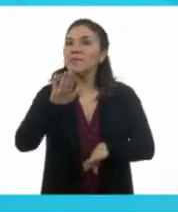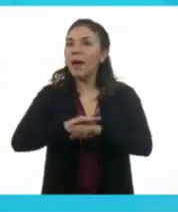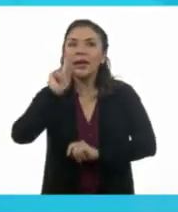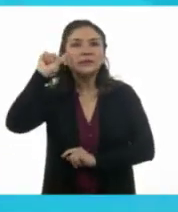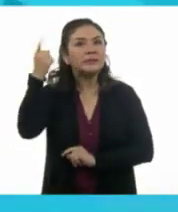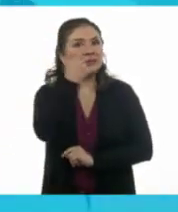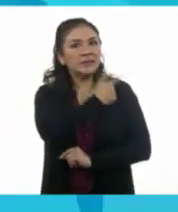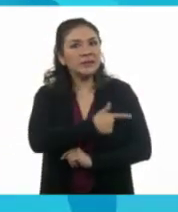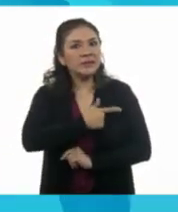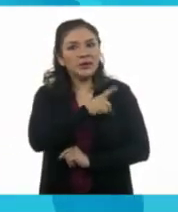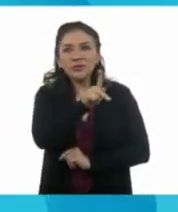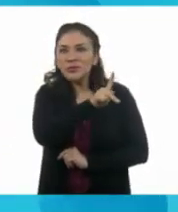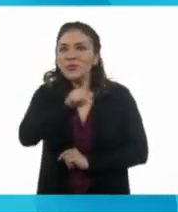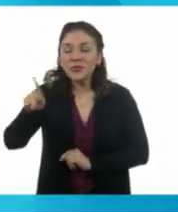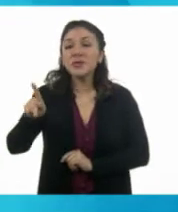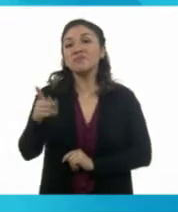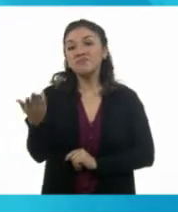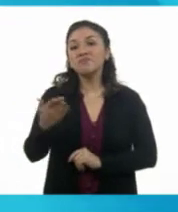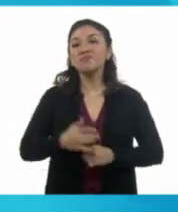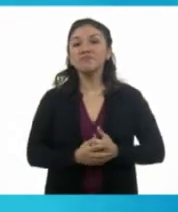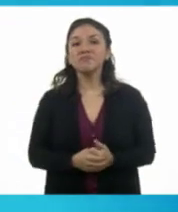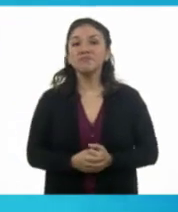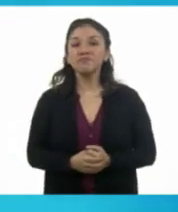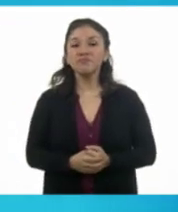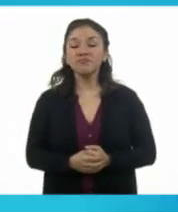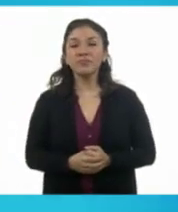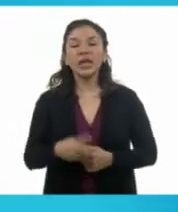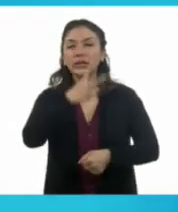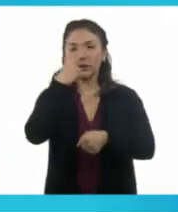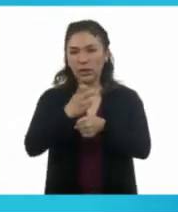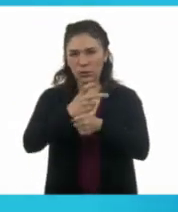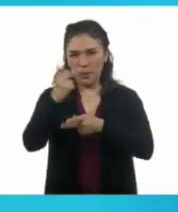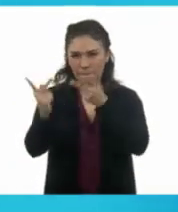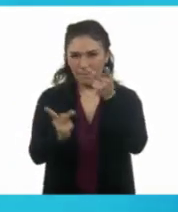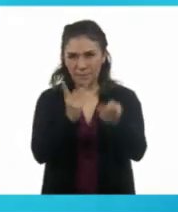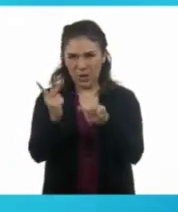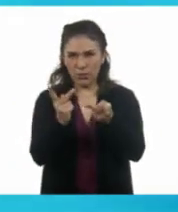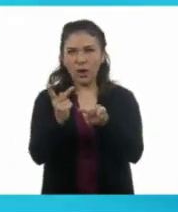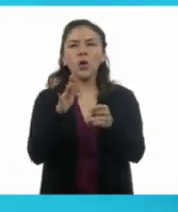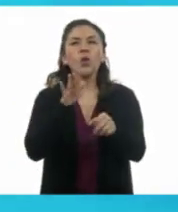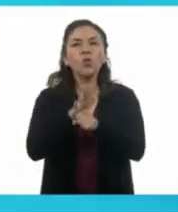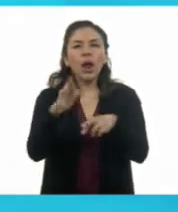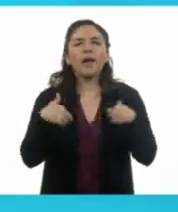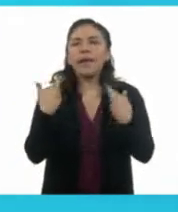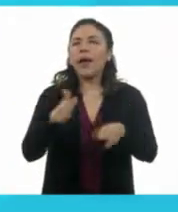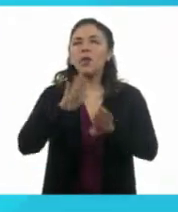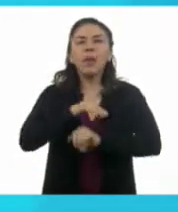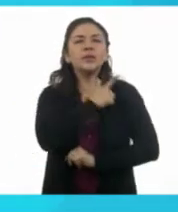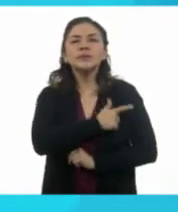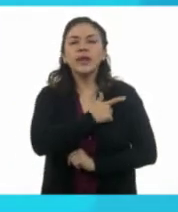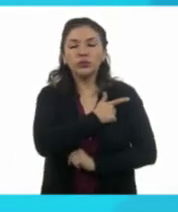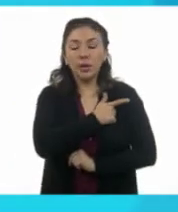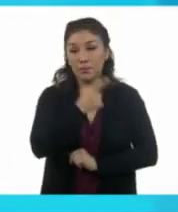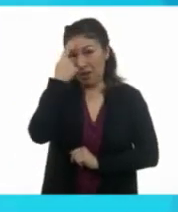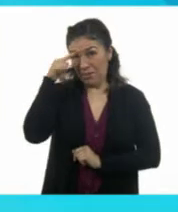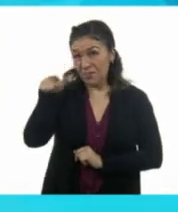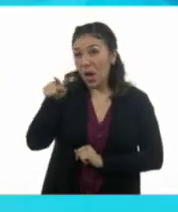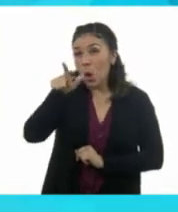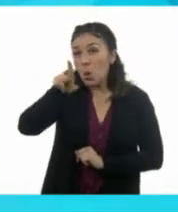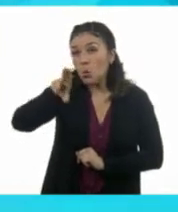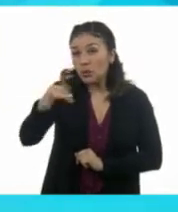ese sabor de pastel entre nuestros amigos. Segunda pregunta. ¿Cuál sería tu regalo favorito? Para Lucy,